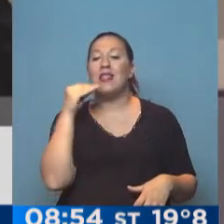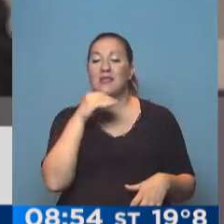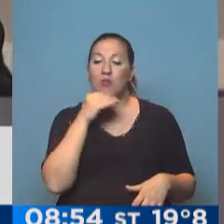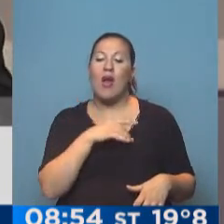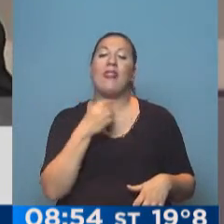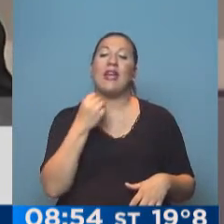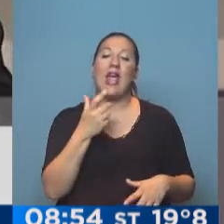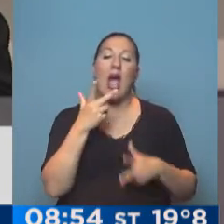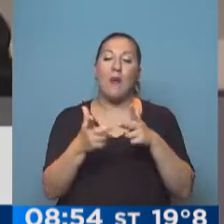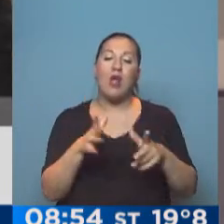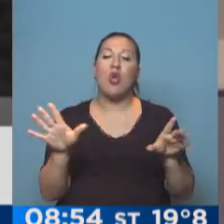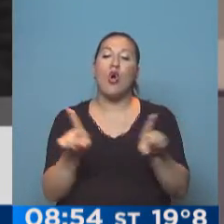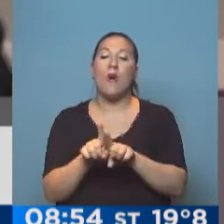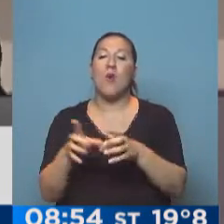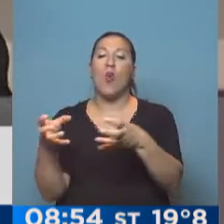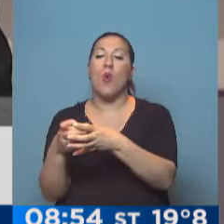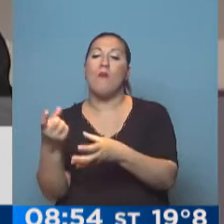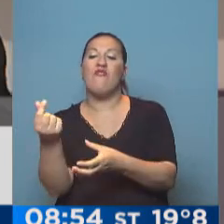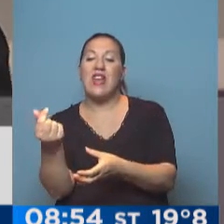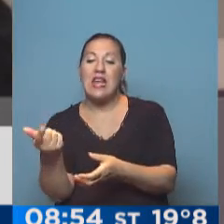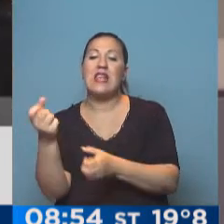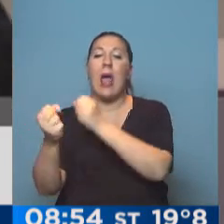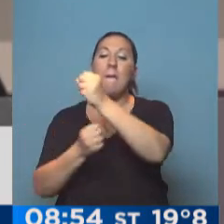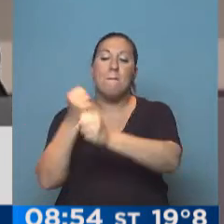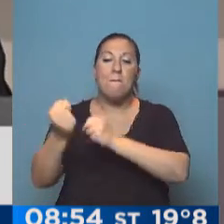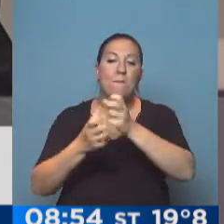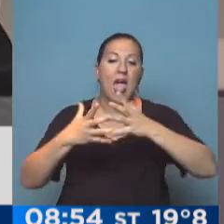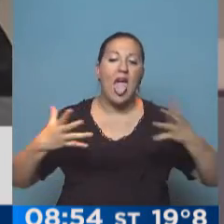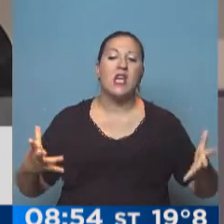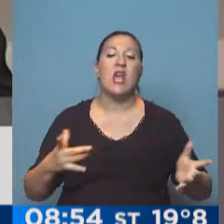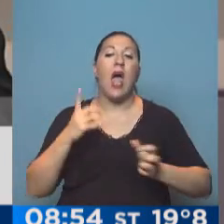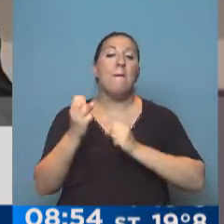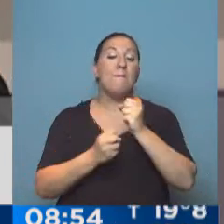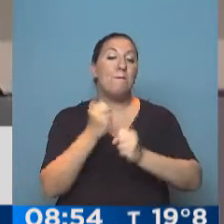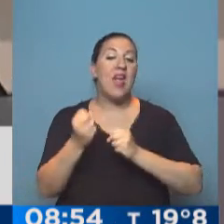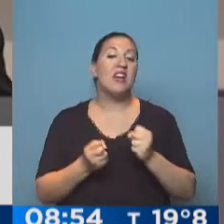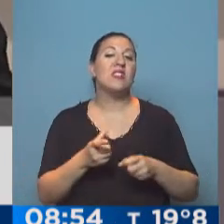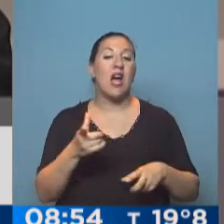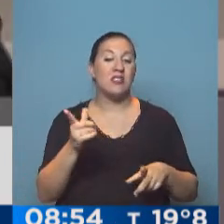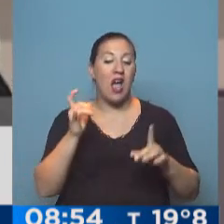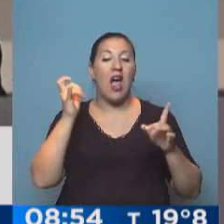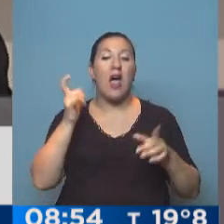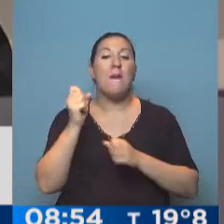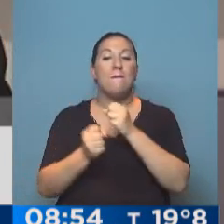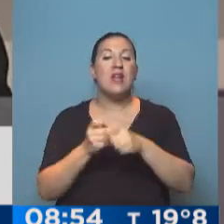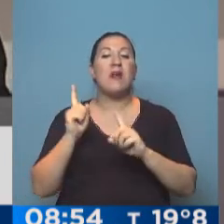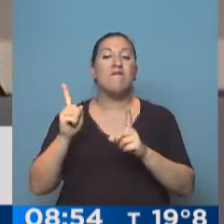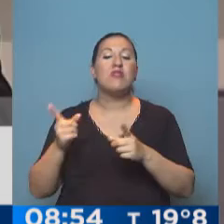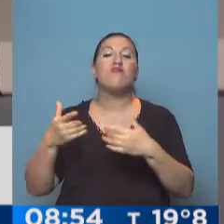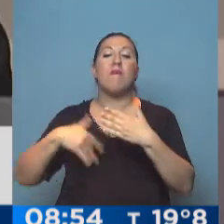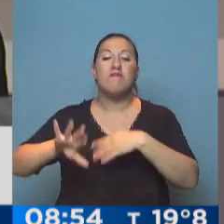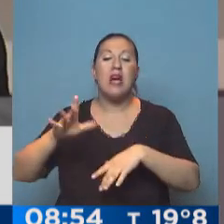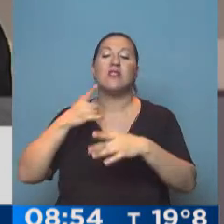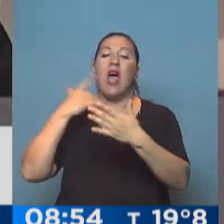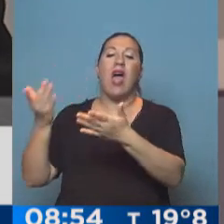hablando de grupos financieros, grandes empresas, empresas que son, que tienen la concentración de las exportaciones que serían